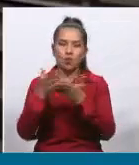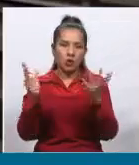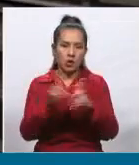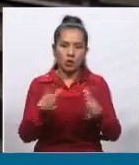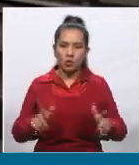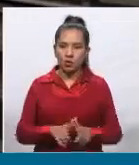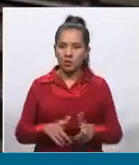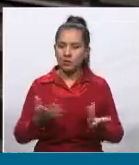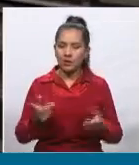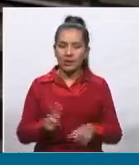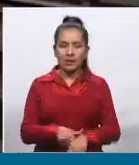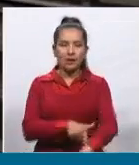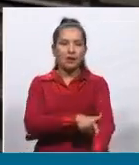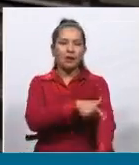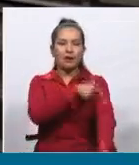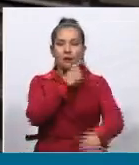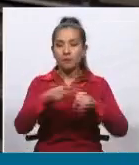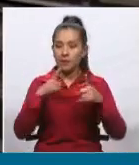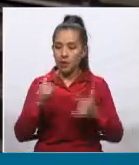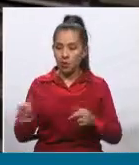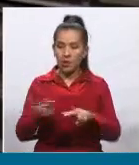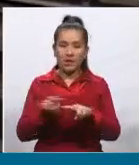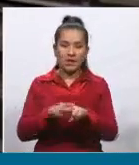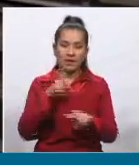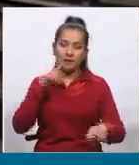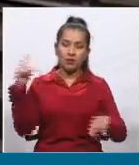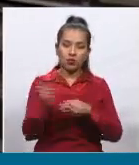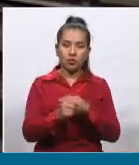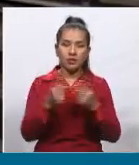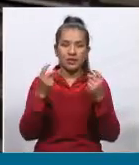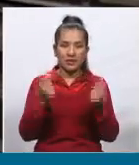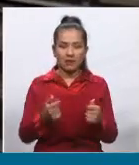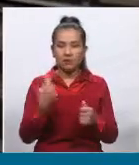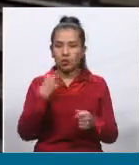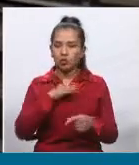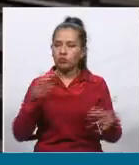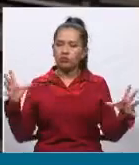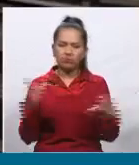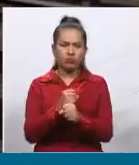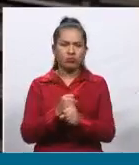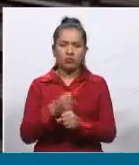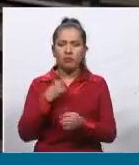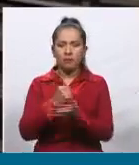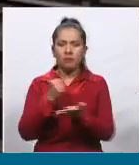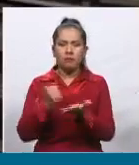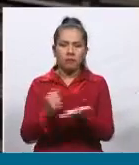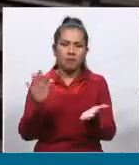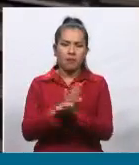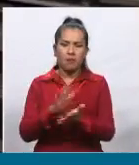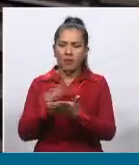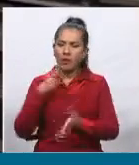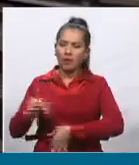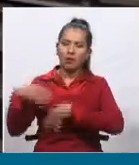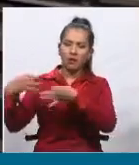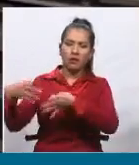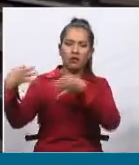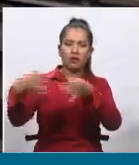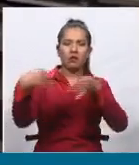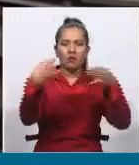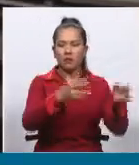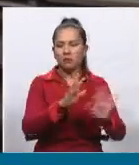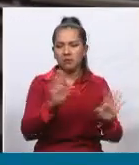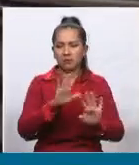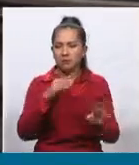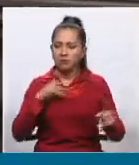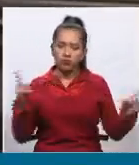Con el corredor ferroviario oceánico de integración vamos a eliminar esta burocracia y, sin lugar a dudas, vamos a ser mucho más